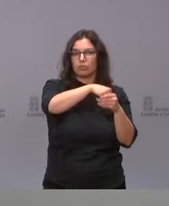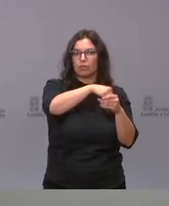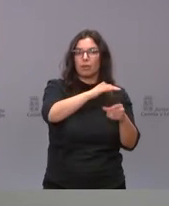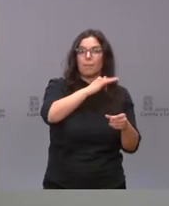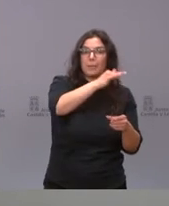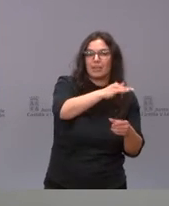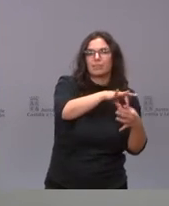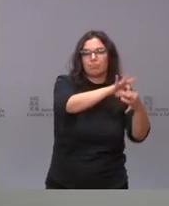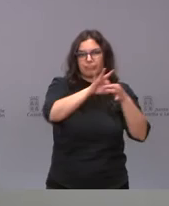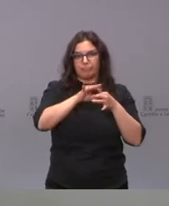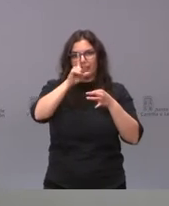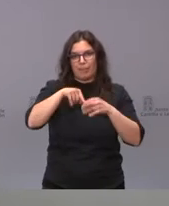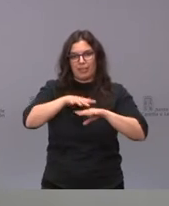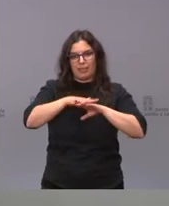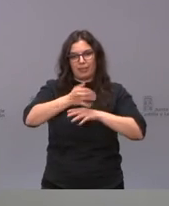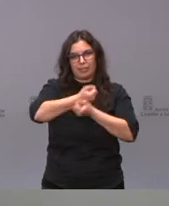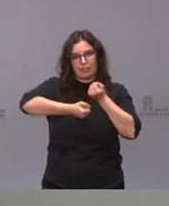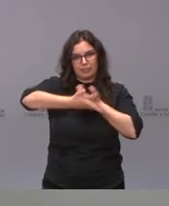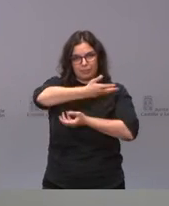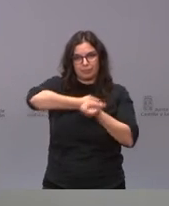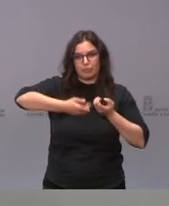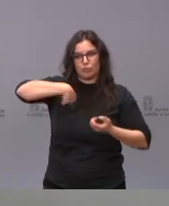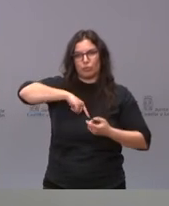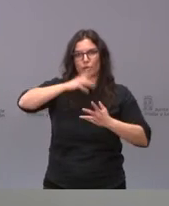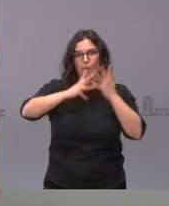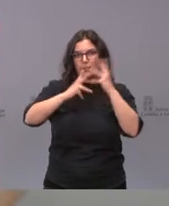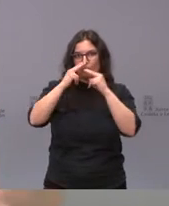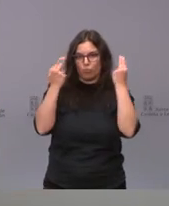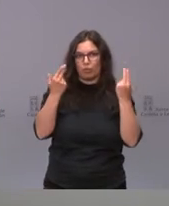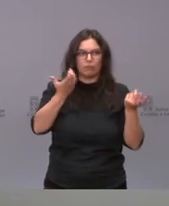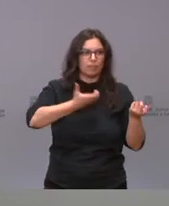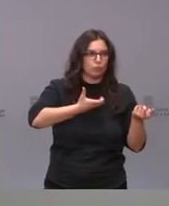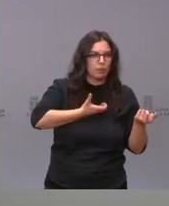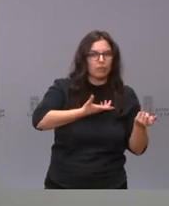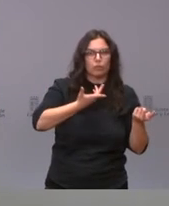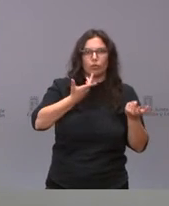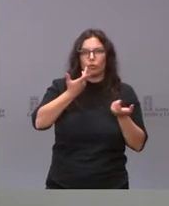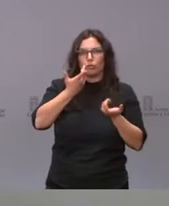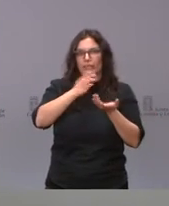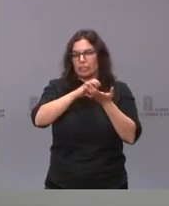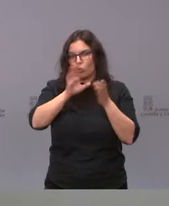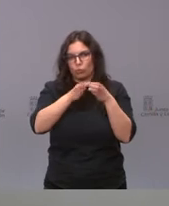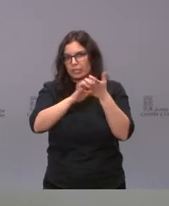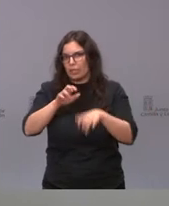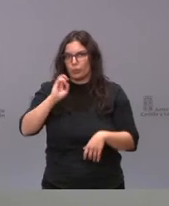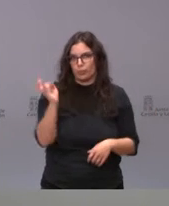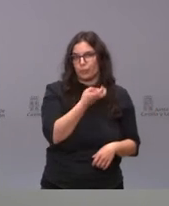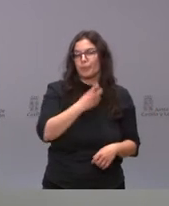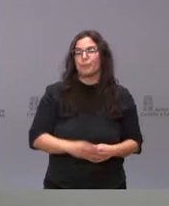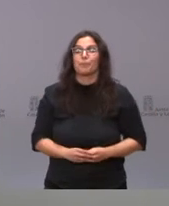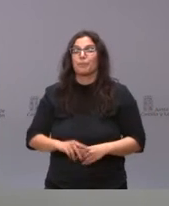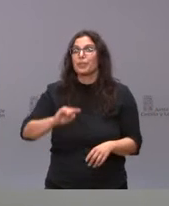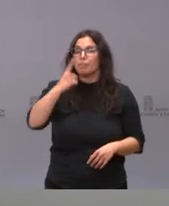y el trabajo en red con las distintas administraciones, la local, la regional, etcétera. Y sobre todo